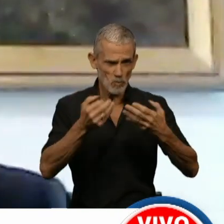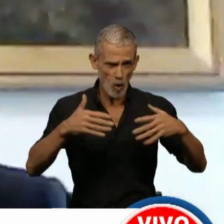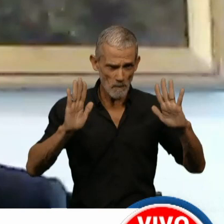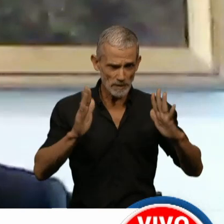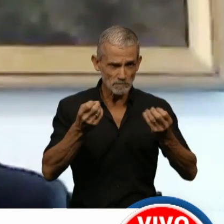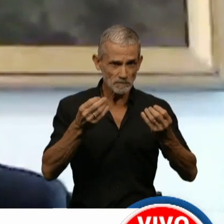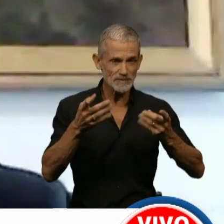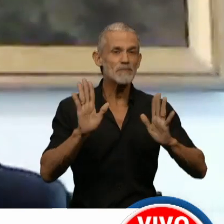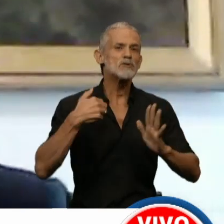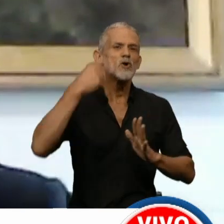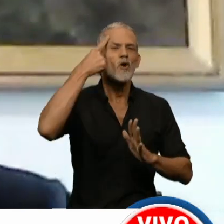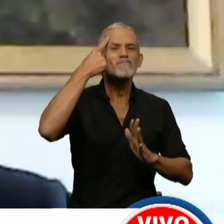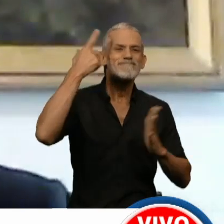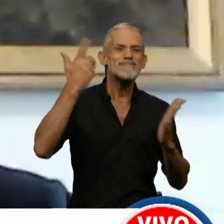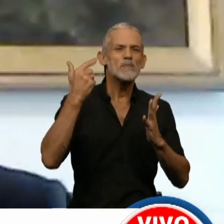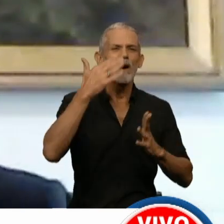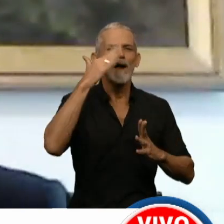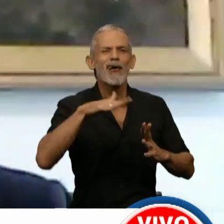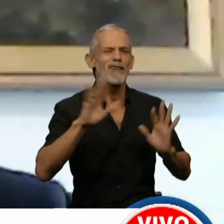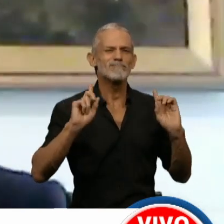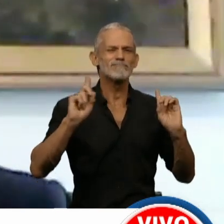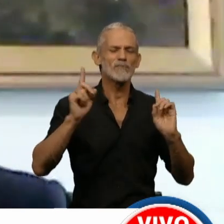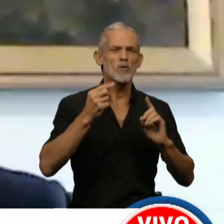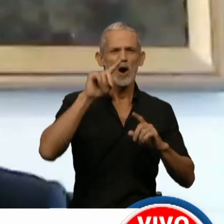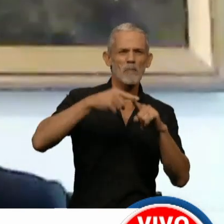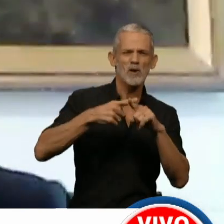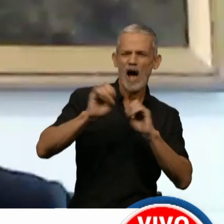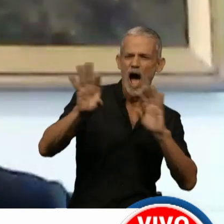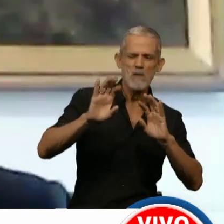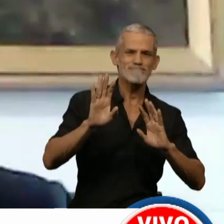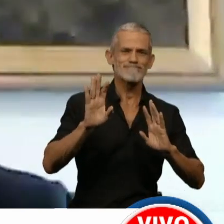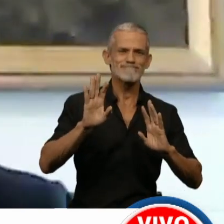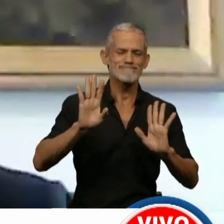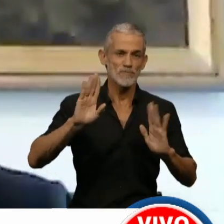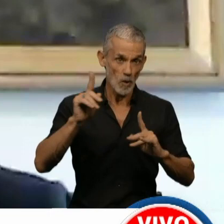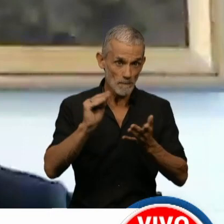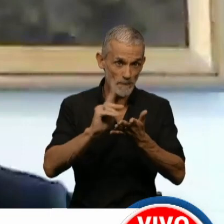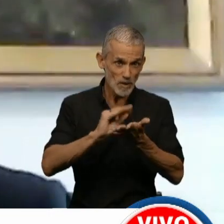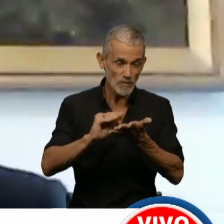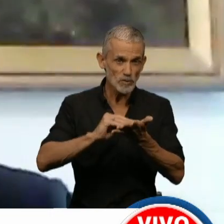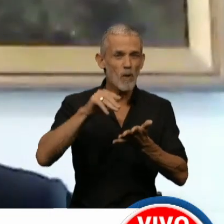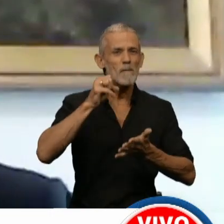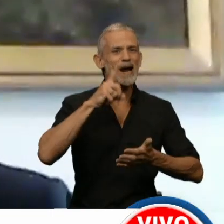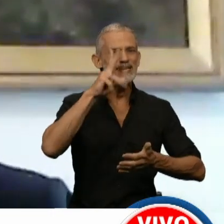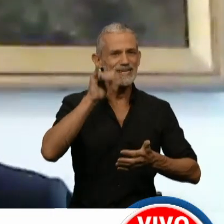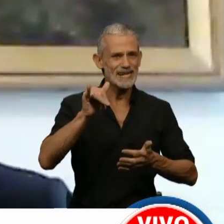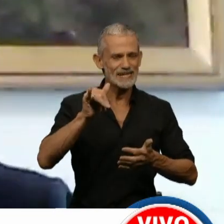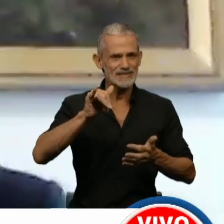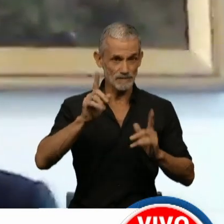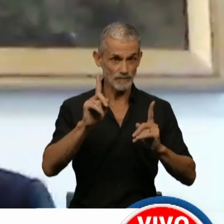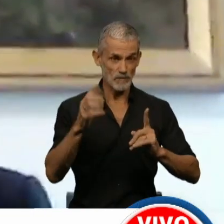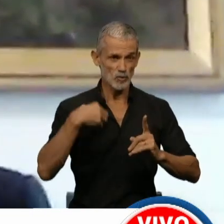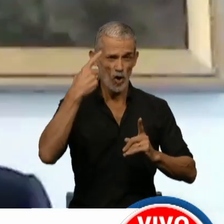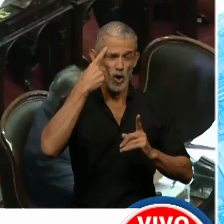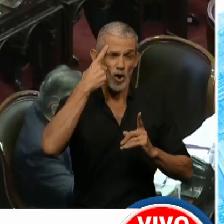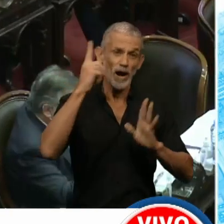pero... Y no se me ocurre descalificar a nadie políticamente, presidente. Voy a tomar las palabras del diputado Martínez, que creo